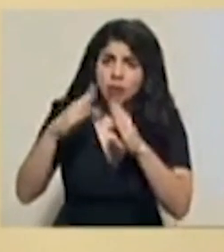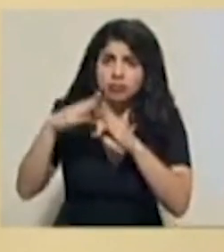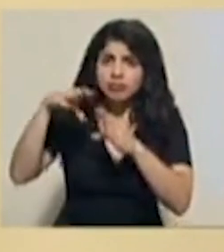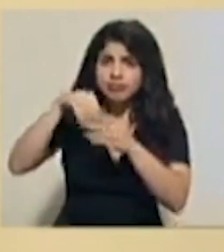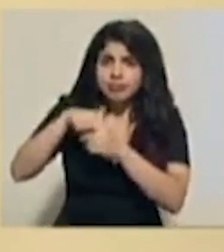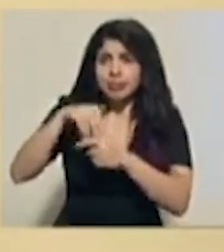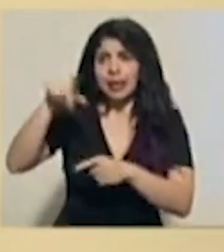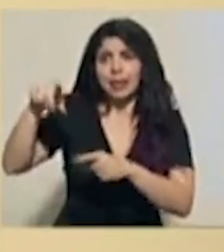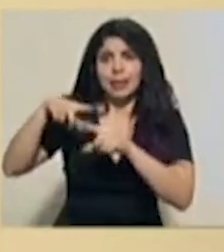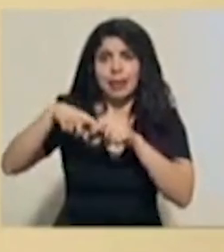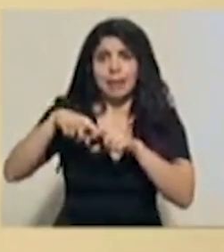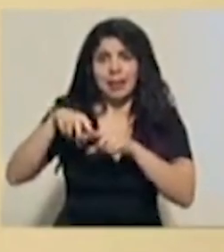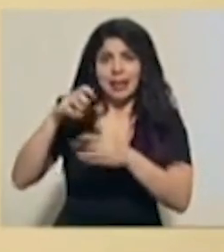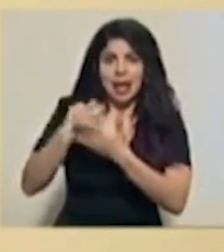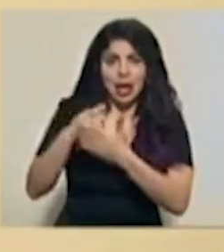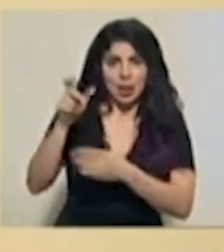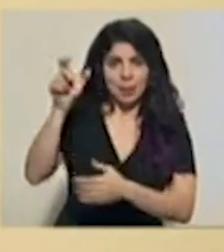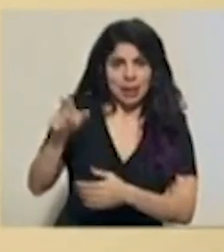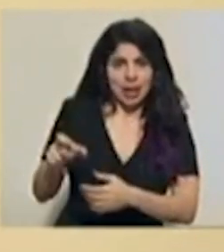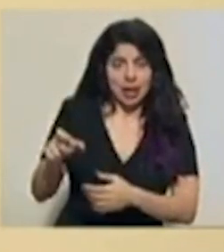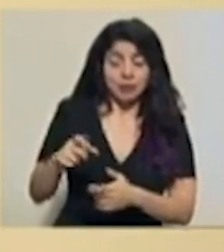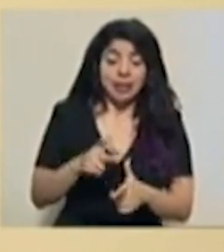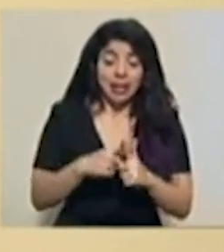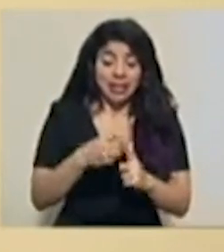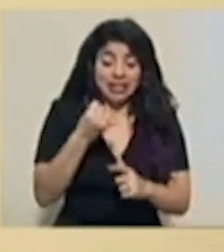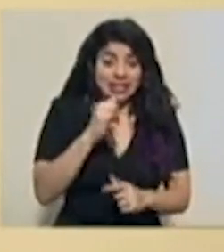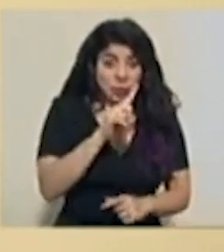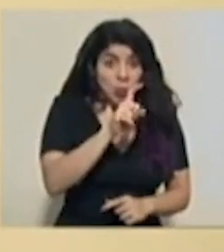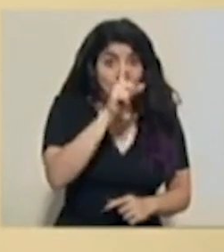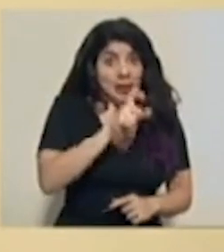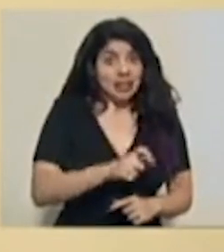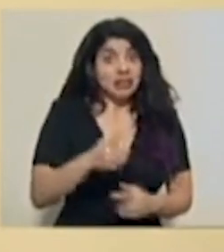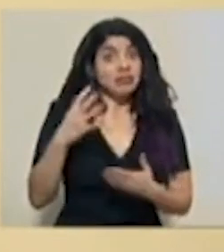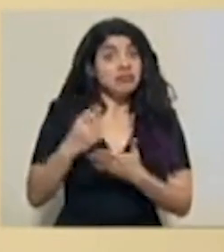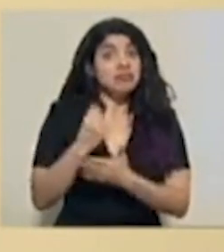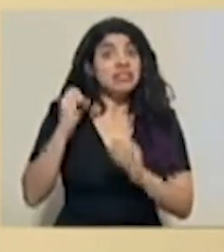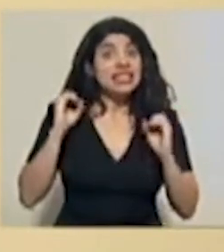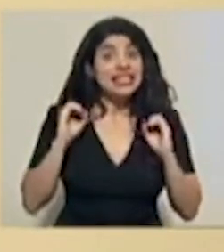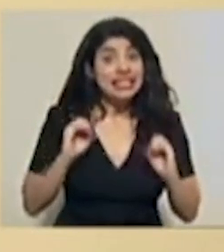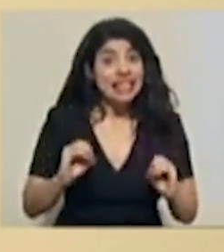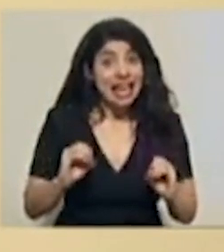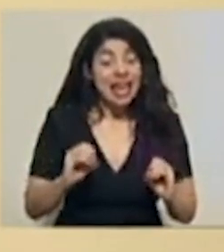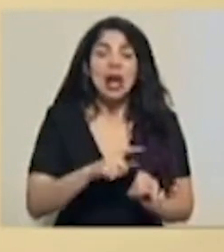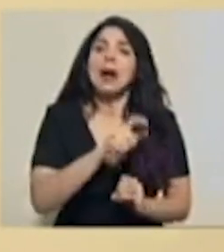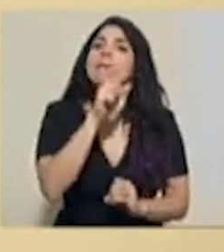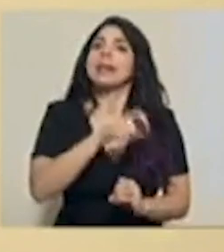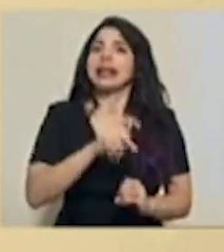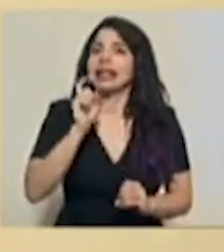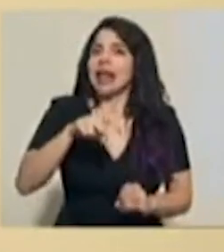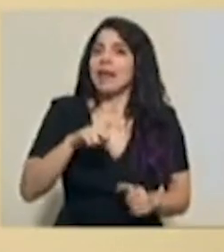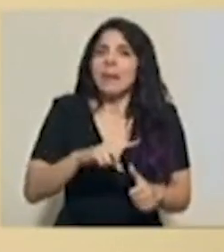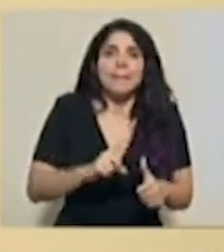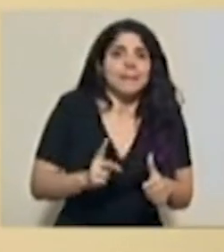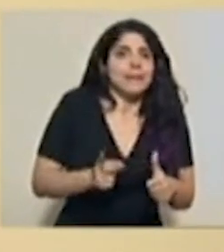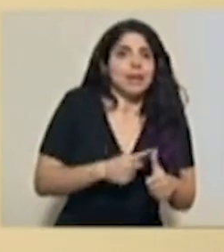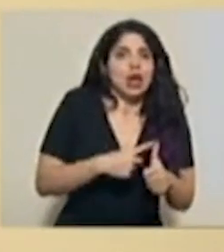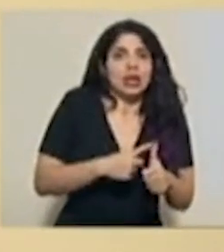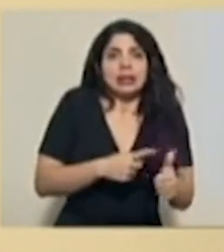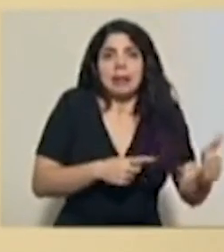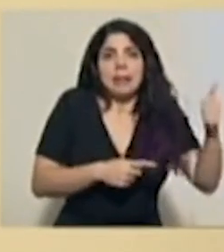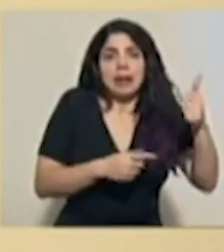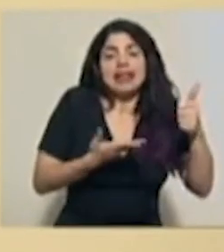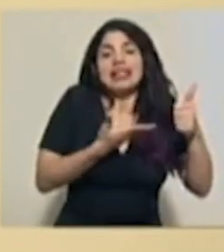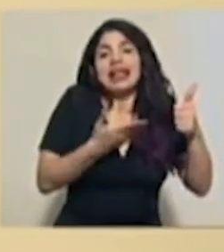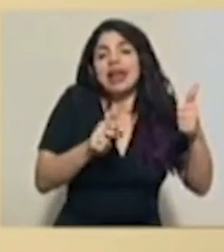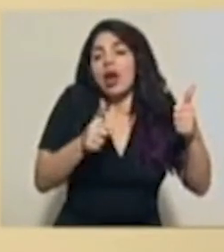claramente, una persona que tiene cero ingresos es una persona que tiene que ser altamente priorizada en comparación con otras